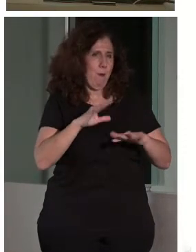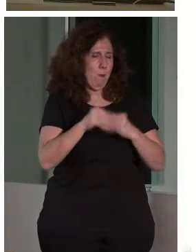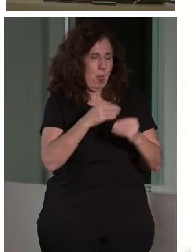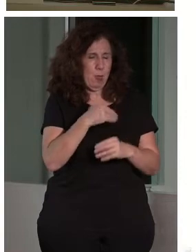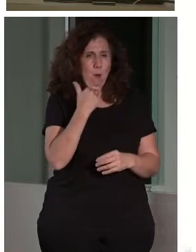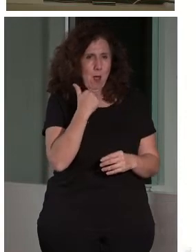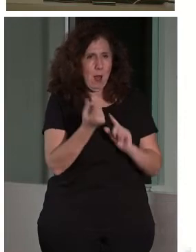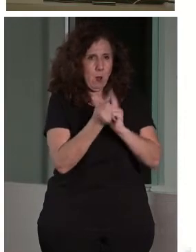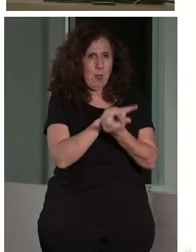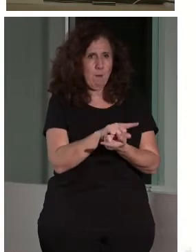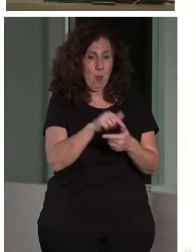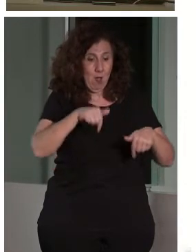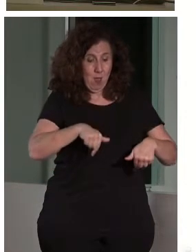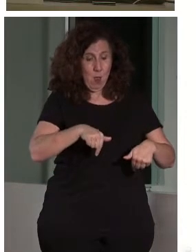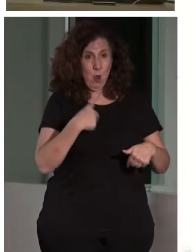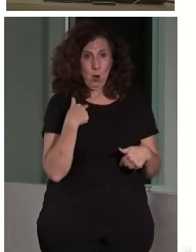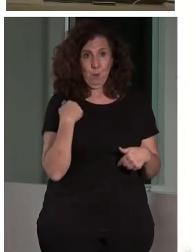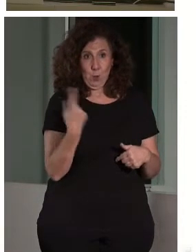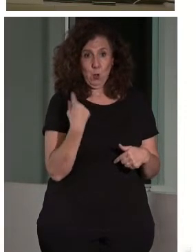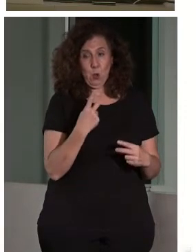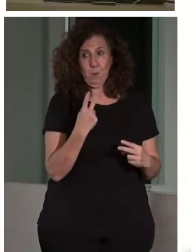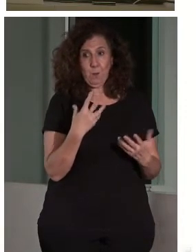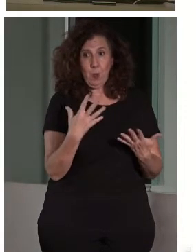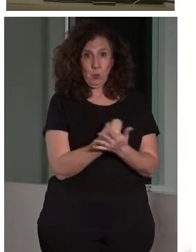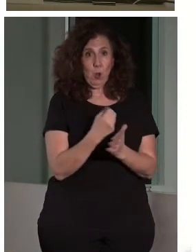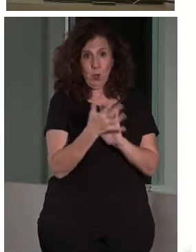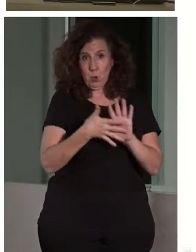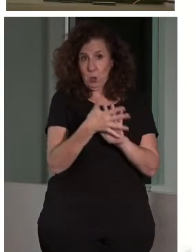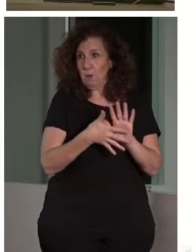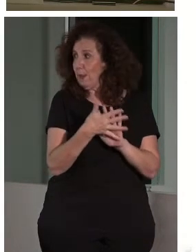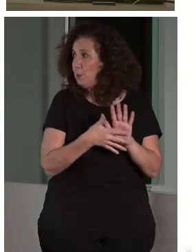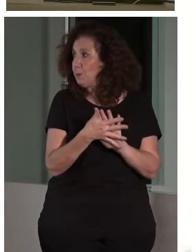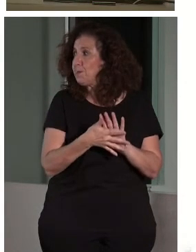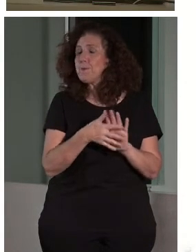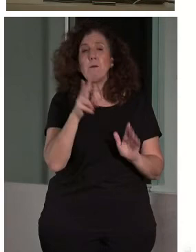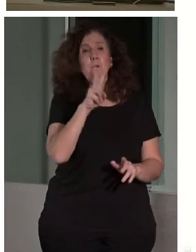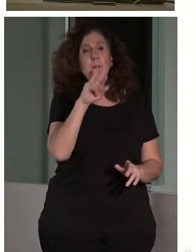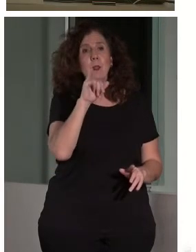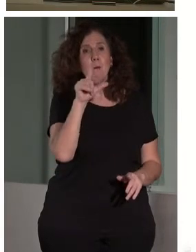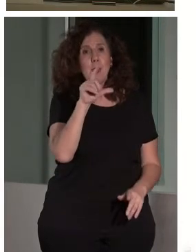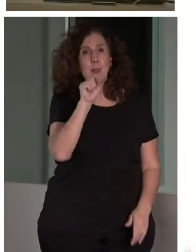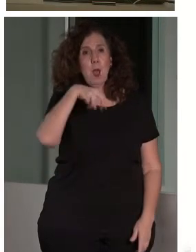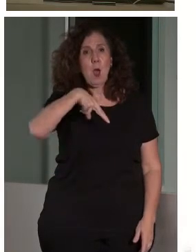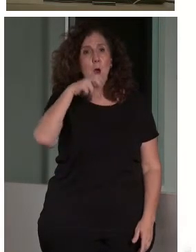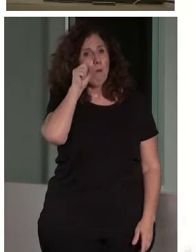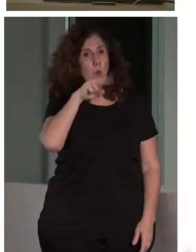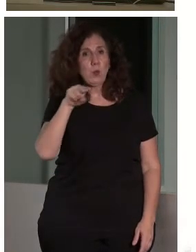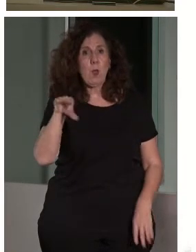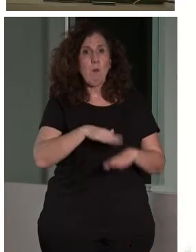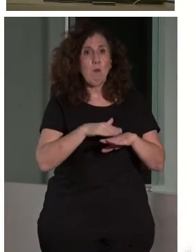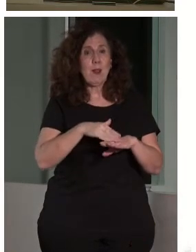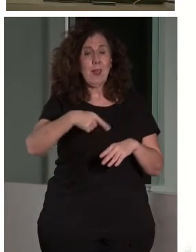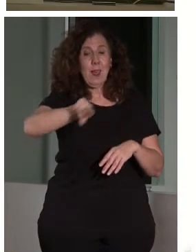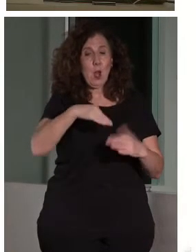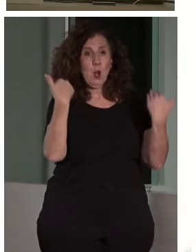En nuestro caso, en el ayuntamiento, todo esto de Vilamuseu viene porque nuestros responsables políticos han apoyado el